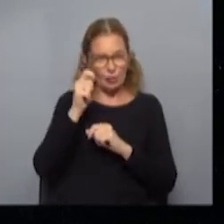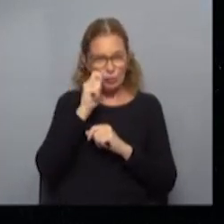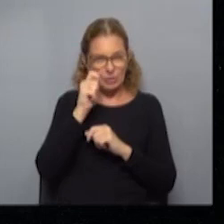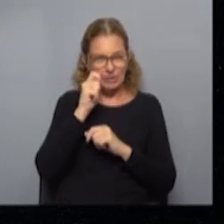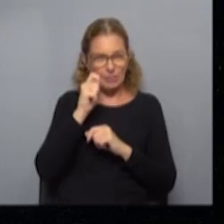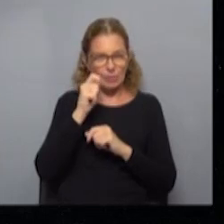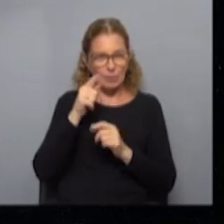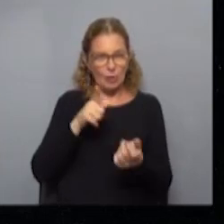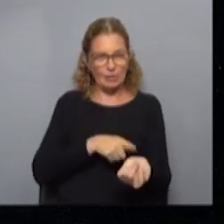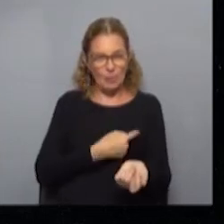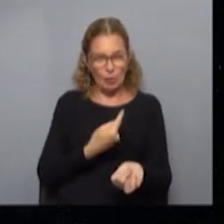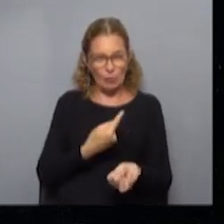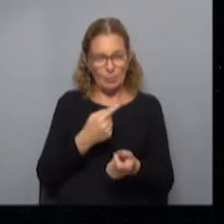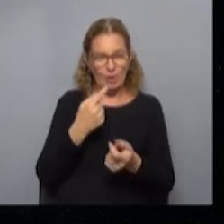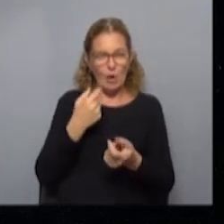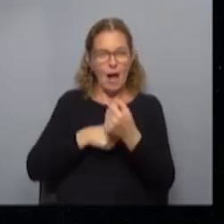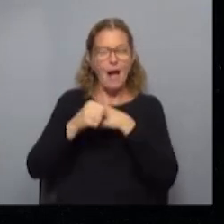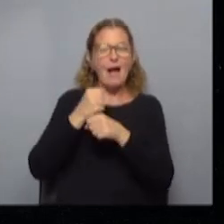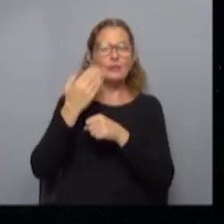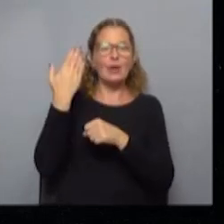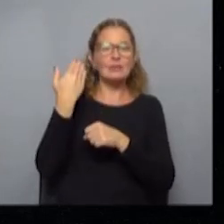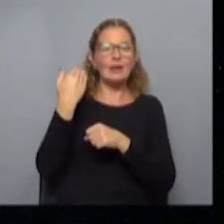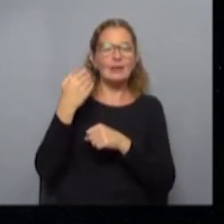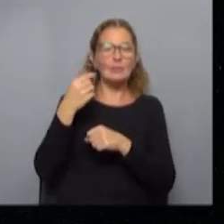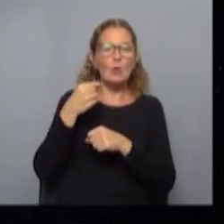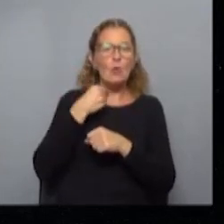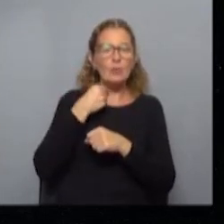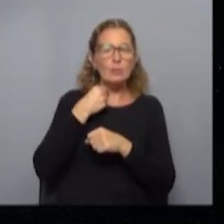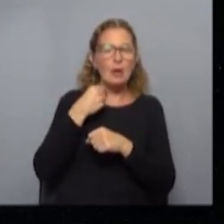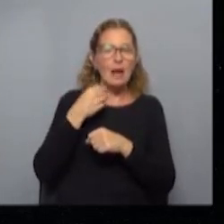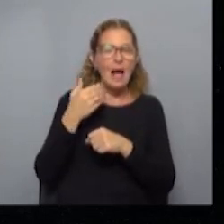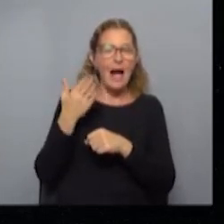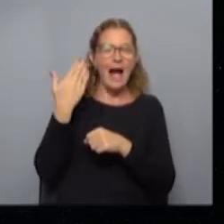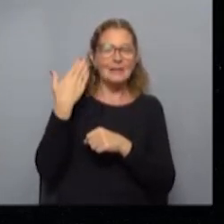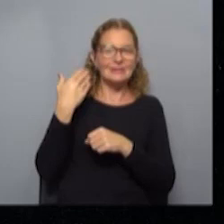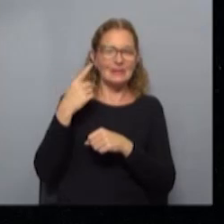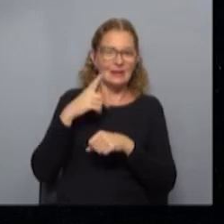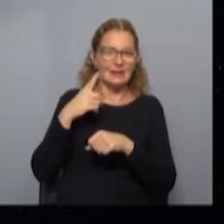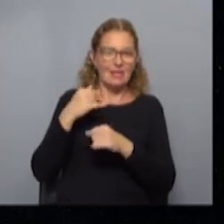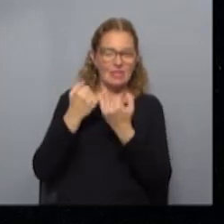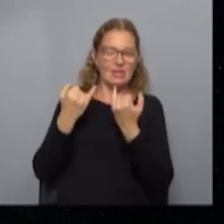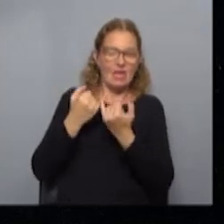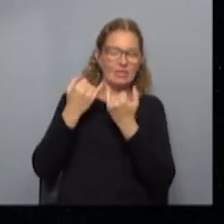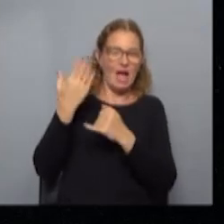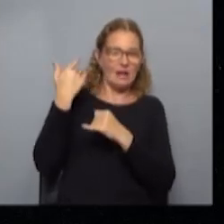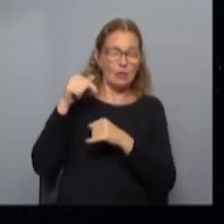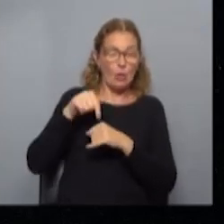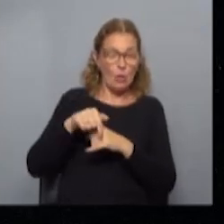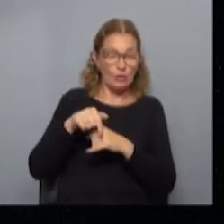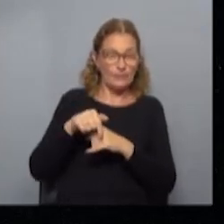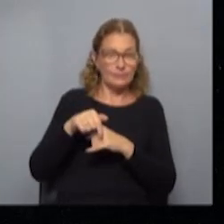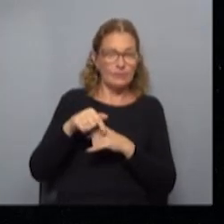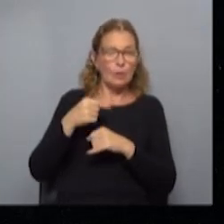de lo que nosotros estamos acostumbrados hace algunos años, de que había reserva con mucho mayor tiempo de anticipación. Hoy por hoy